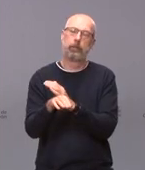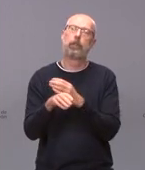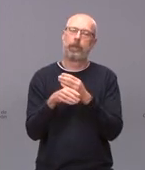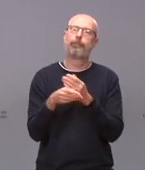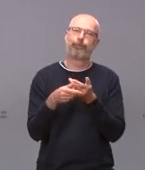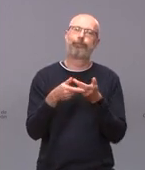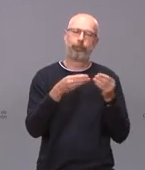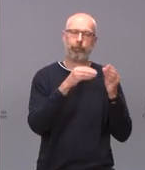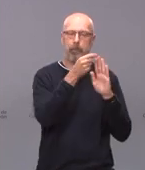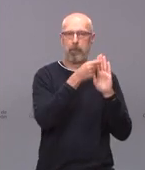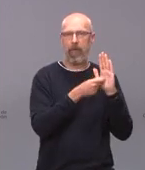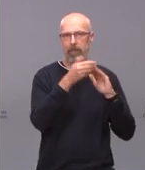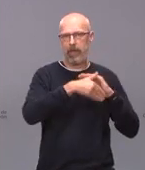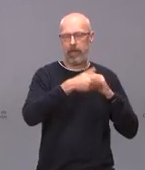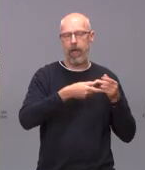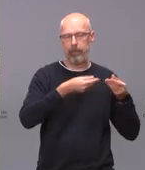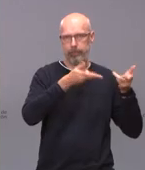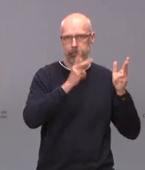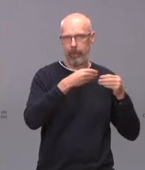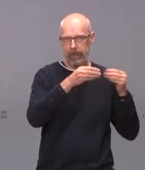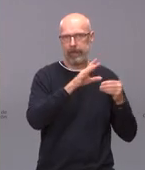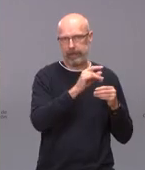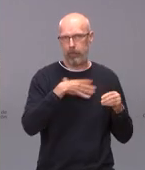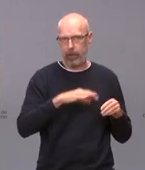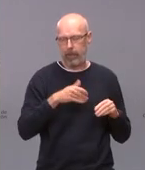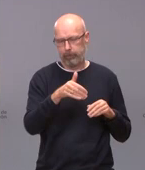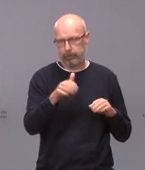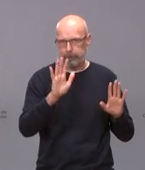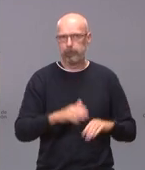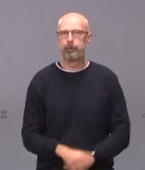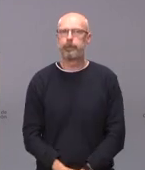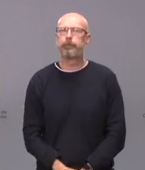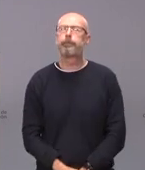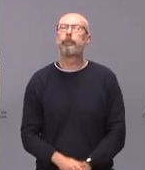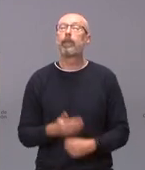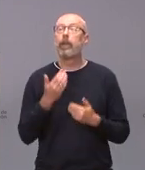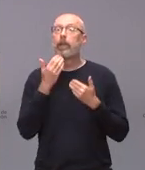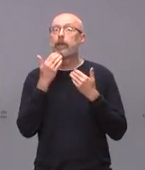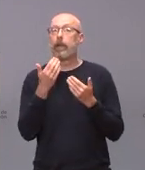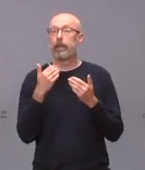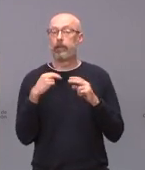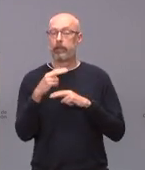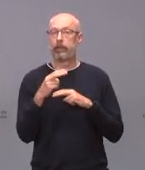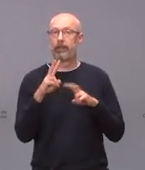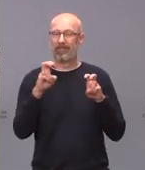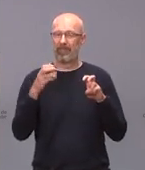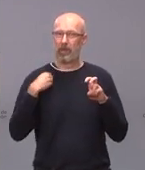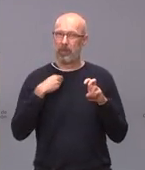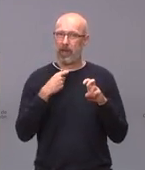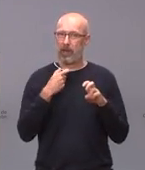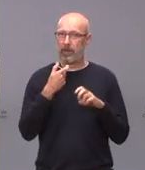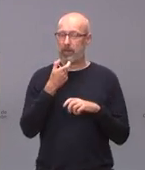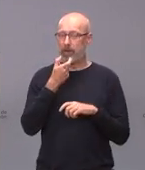las medidas gracias el término castellanizado se